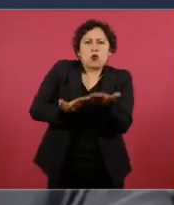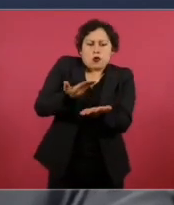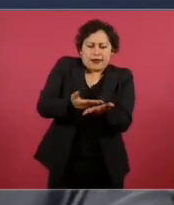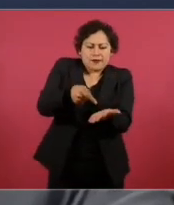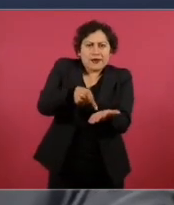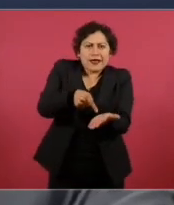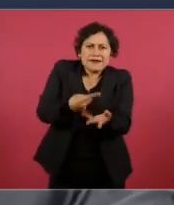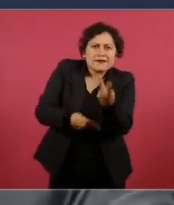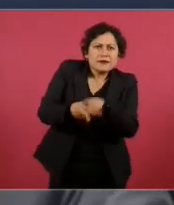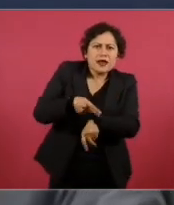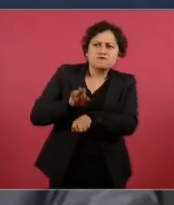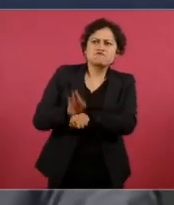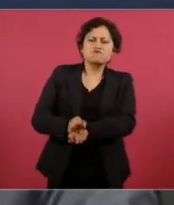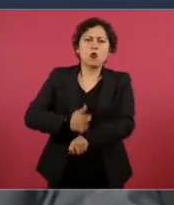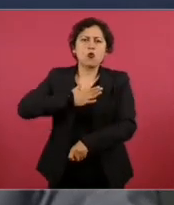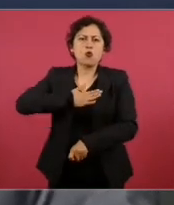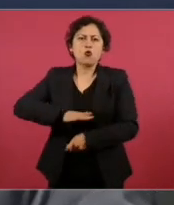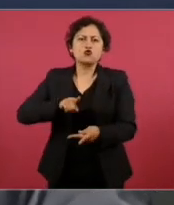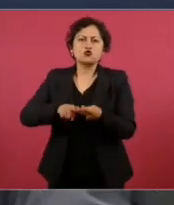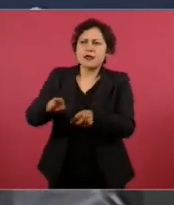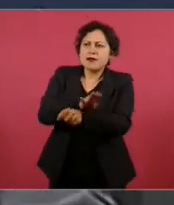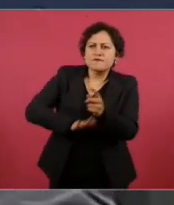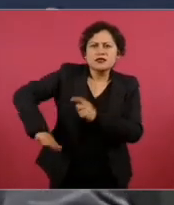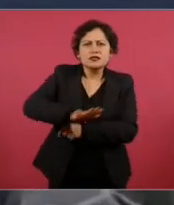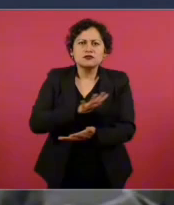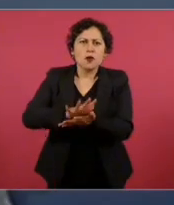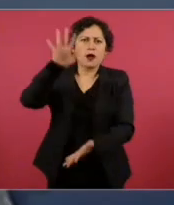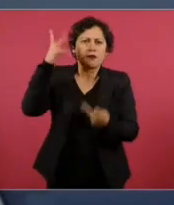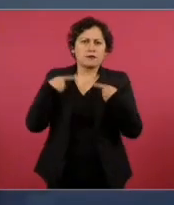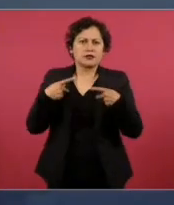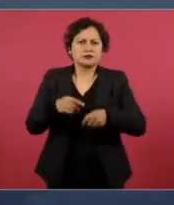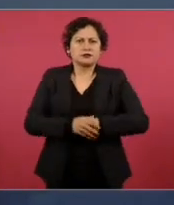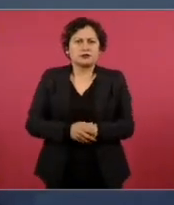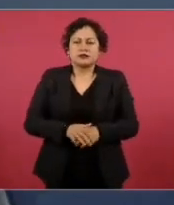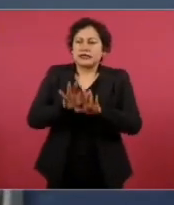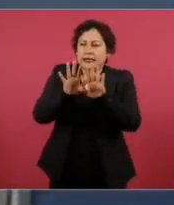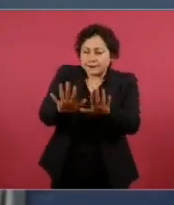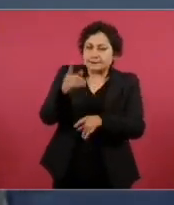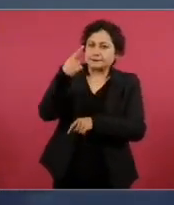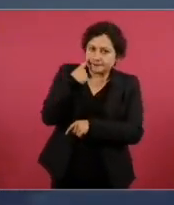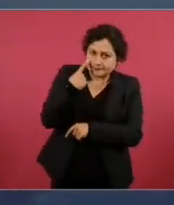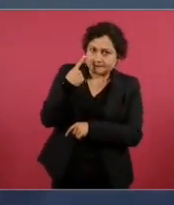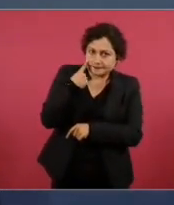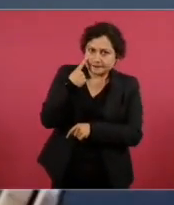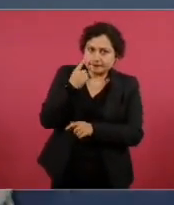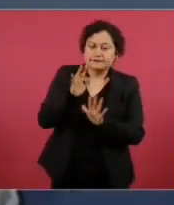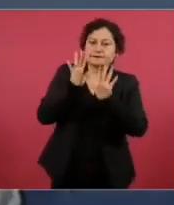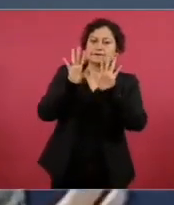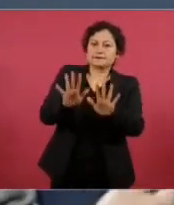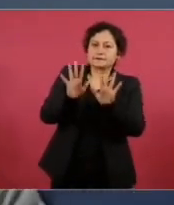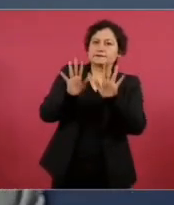justicia, que garantice mejores condiciones de vida para la mayoría de la gente. Andrés Manuel, concretamente entendemos lo de la movilización,